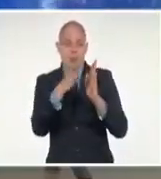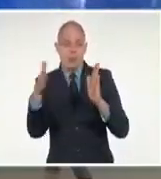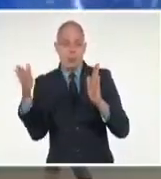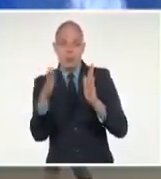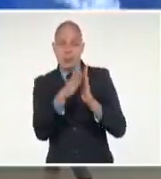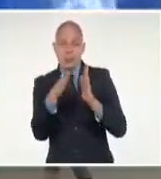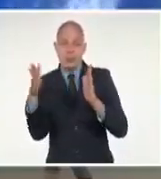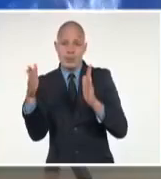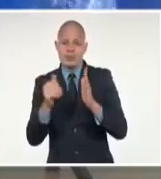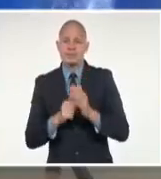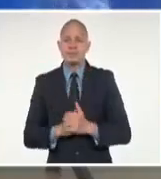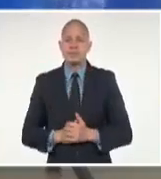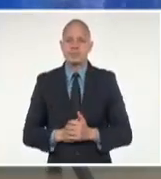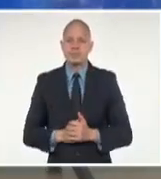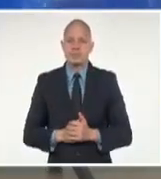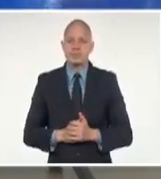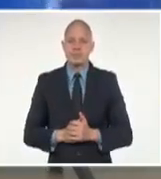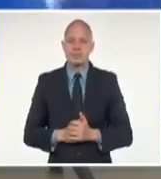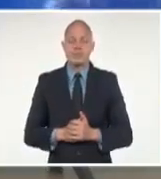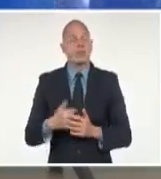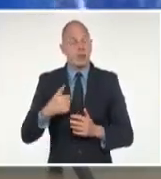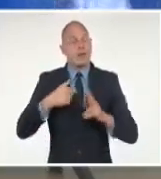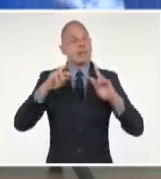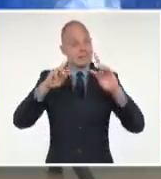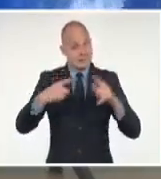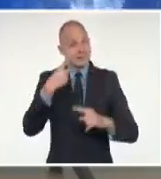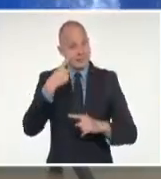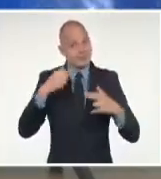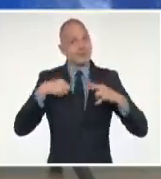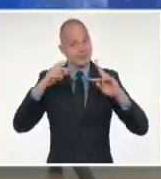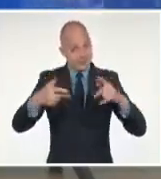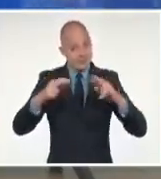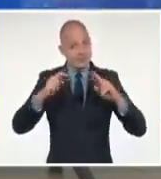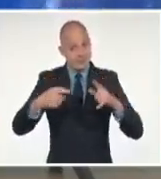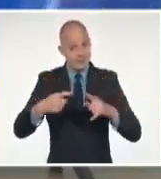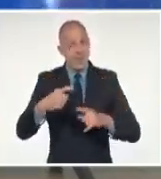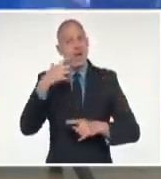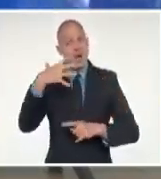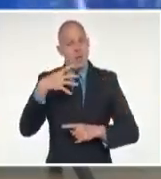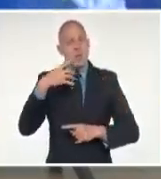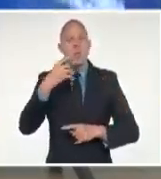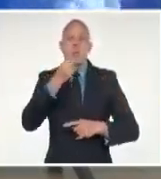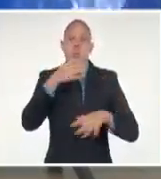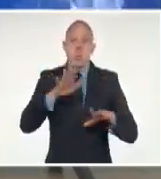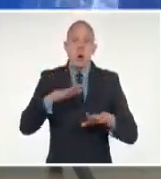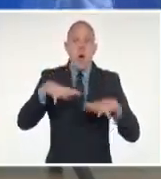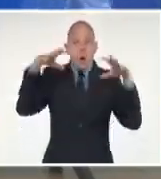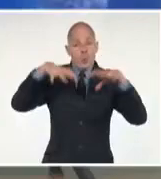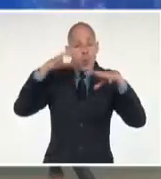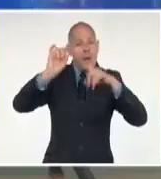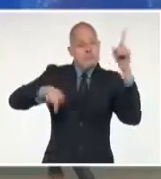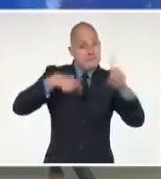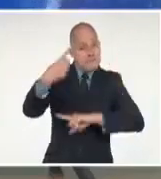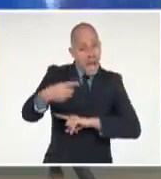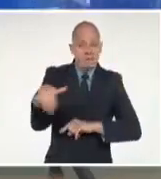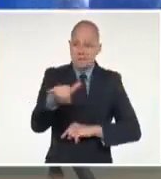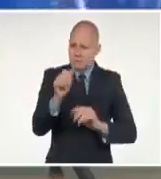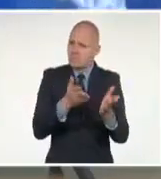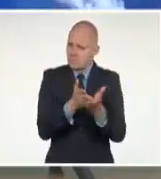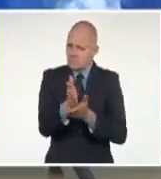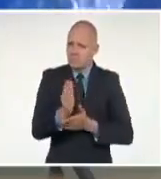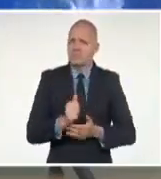Y esto es necesario tenerlo en consideración, porque esa lluvia fundamentalmente la podemos tener mañana. Y mañana ya el centro estará